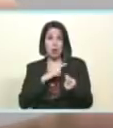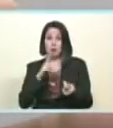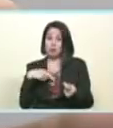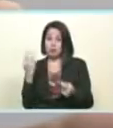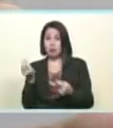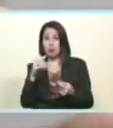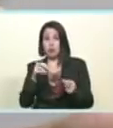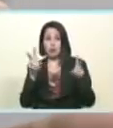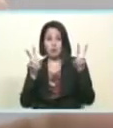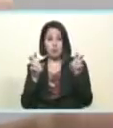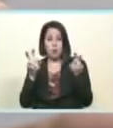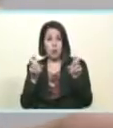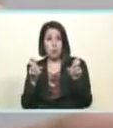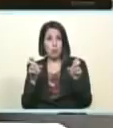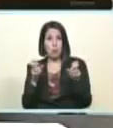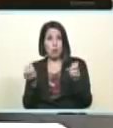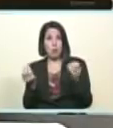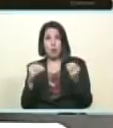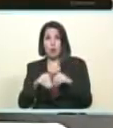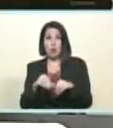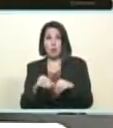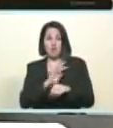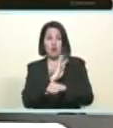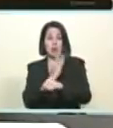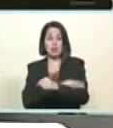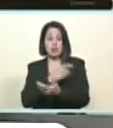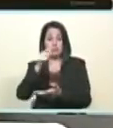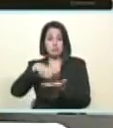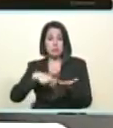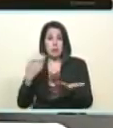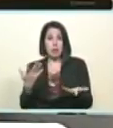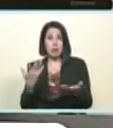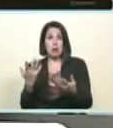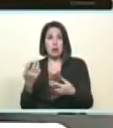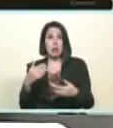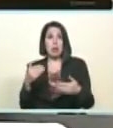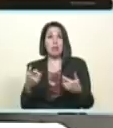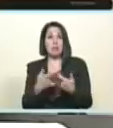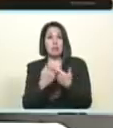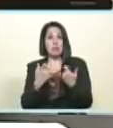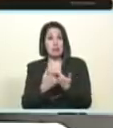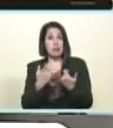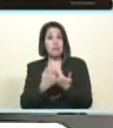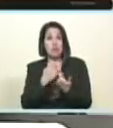eso no fue una entrevista eso fue un interrogatorio y le faltó fue dame cachetada pégame